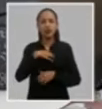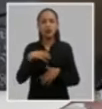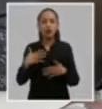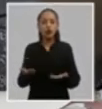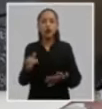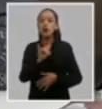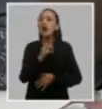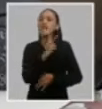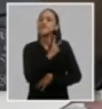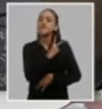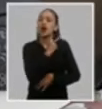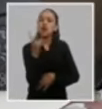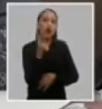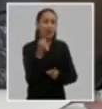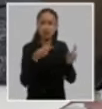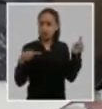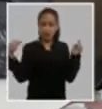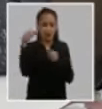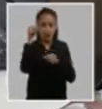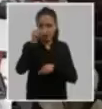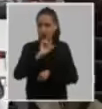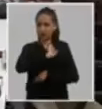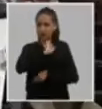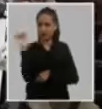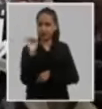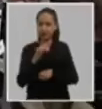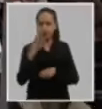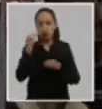la vanguardia de la vanguardia muchas gracias